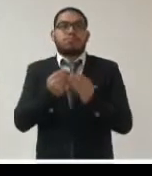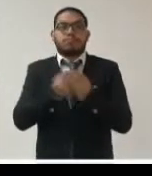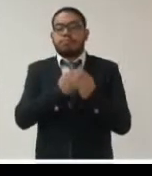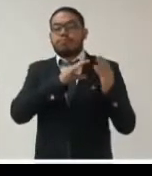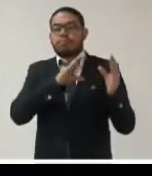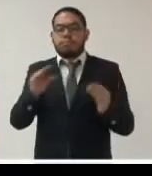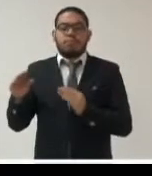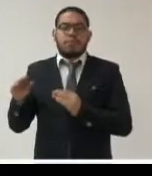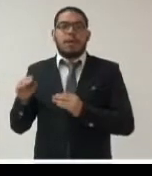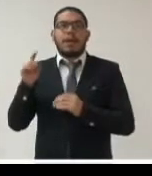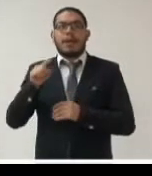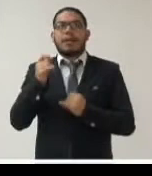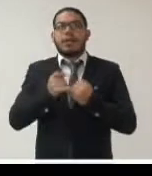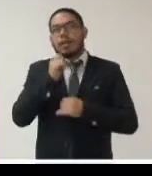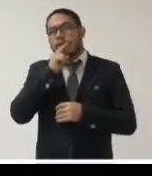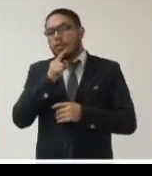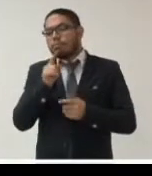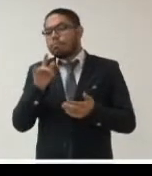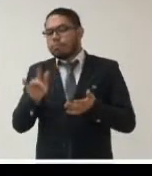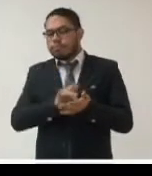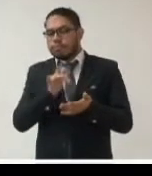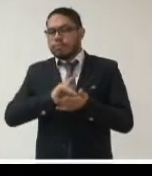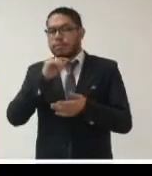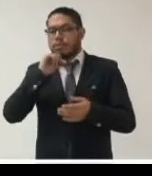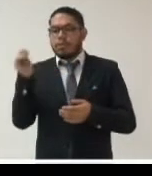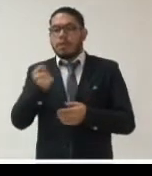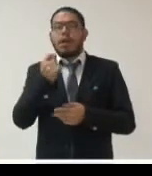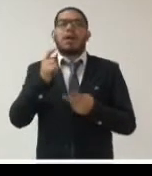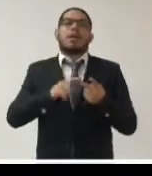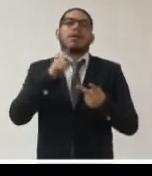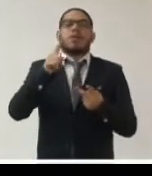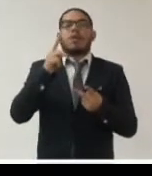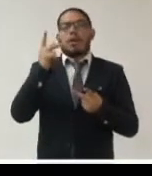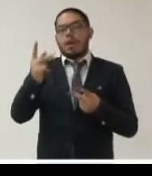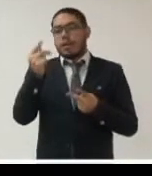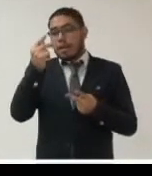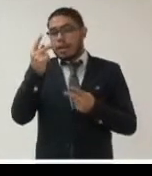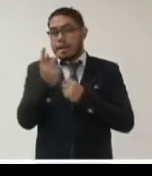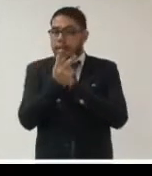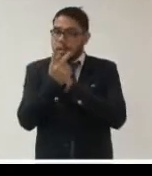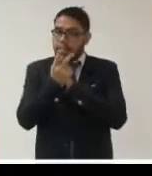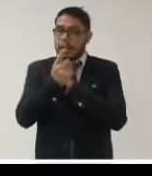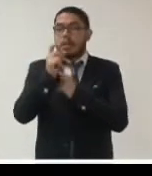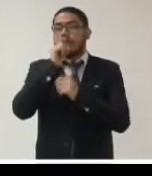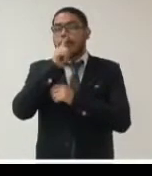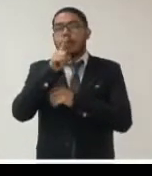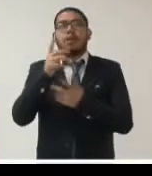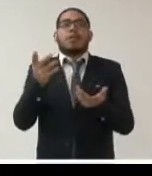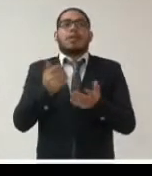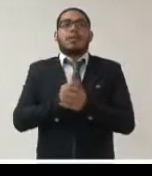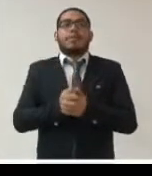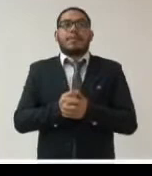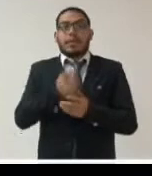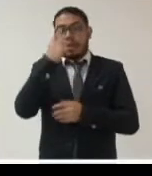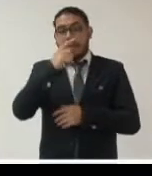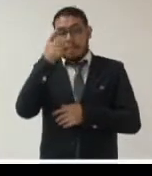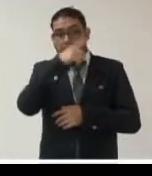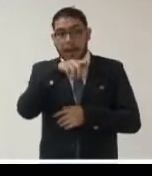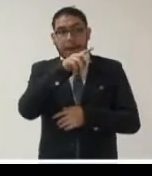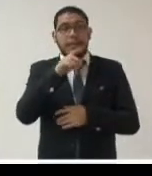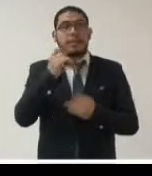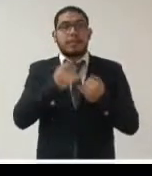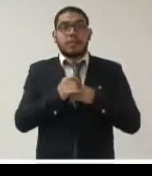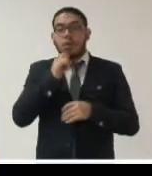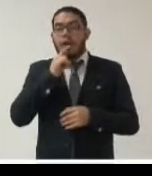de las redes sociales nacionales de la televisión pública nacional y esto también fue una ocasión para que la autoridad de datos